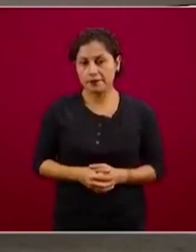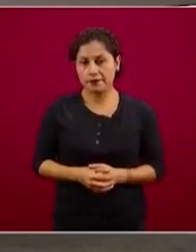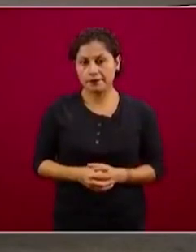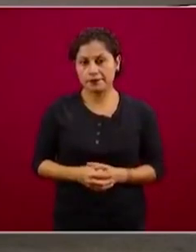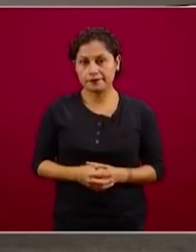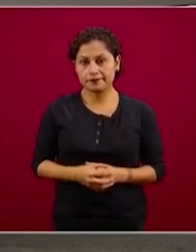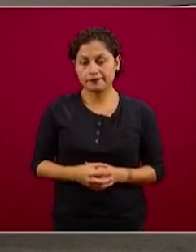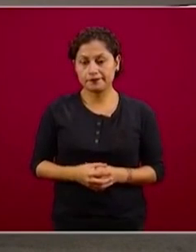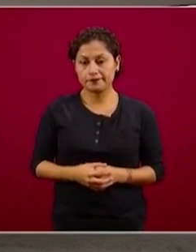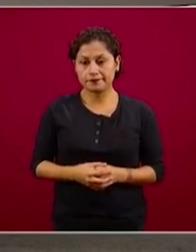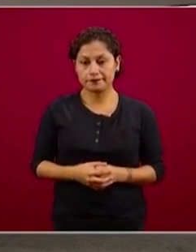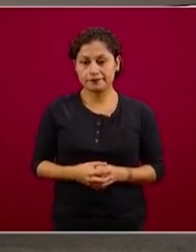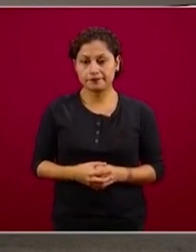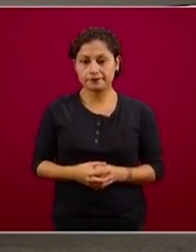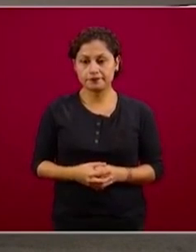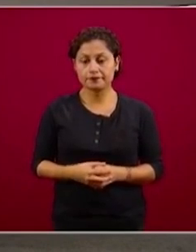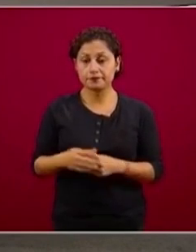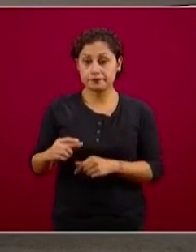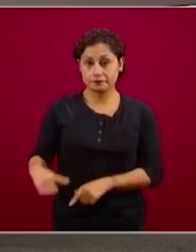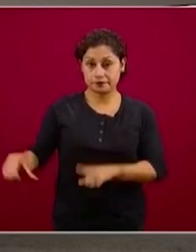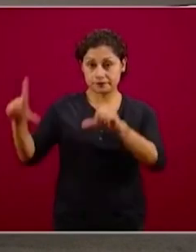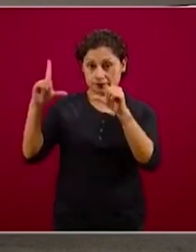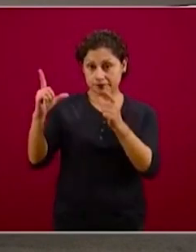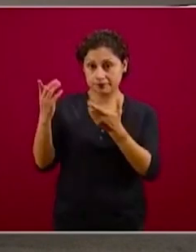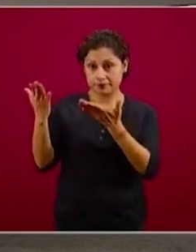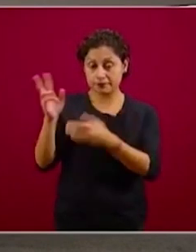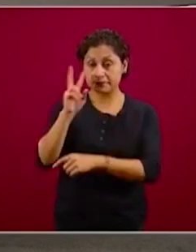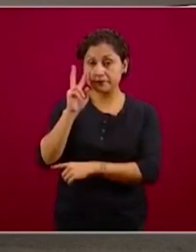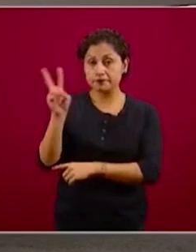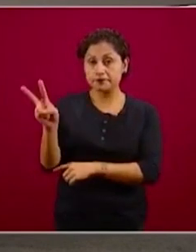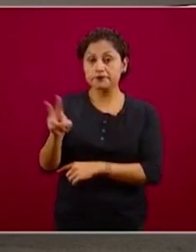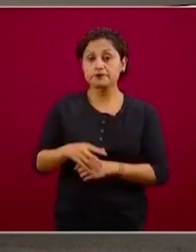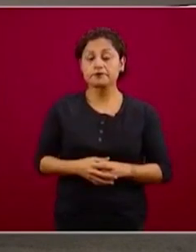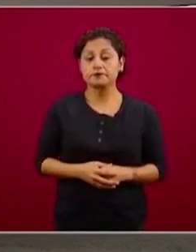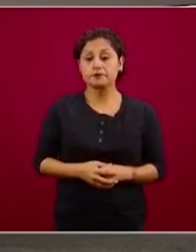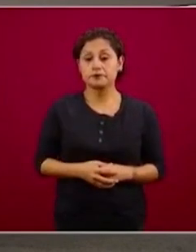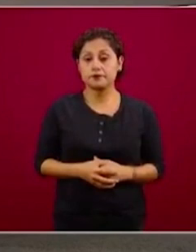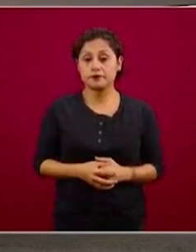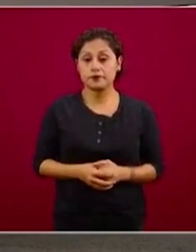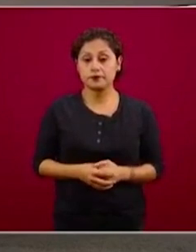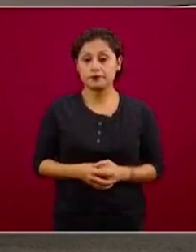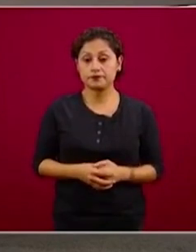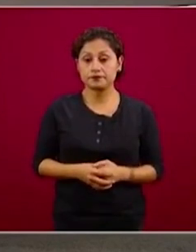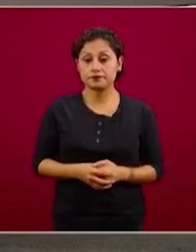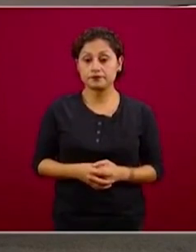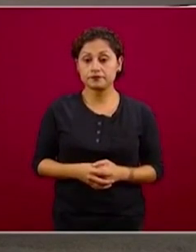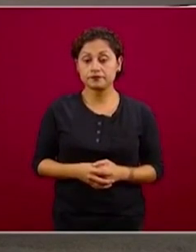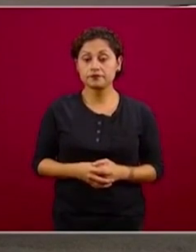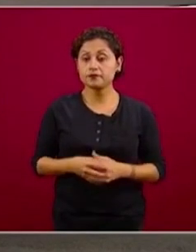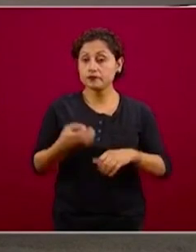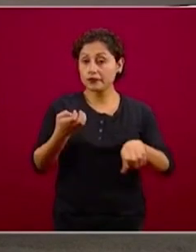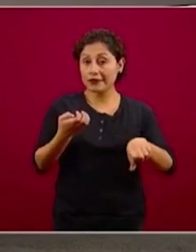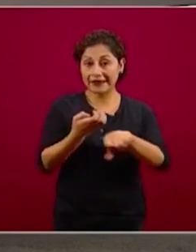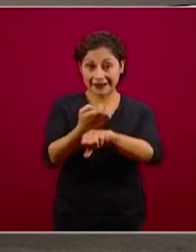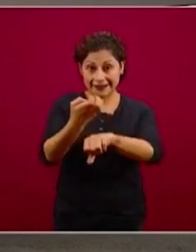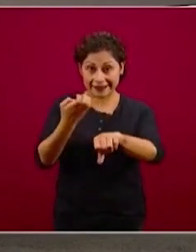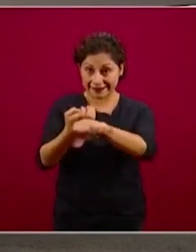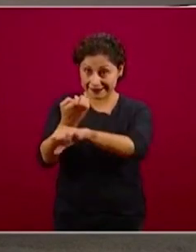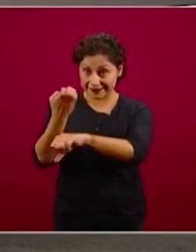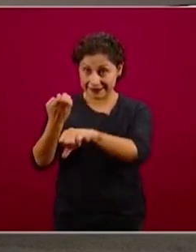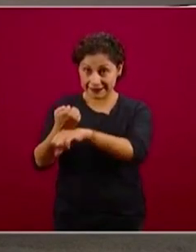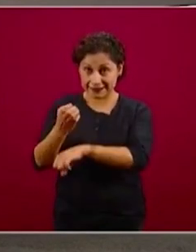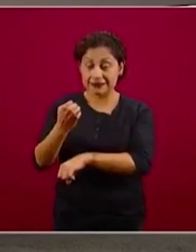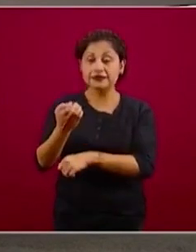En la siguiente lo que vemos es el detalle y tenemos aquí el detalle de algunos de los estados que tienen las mayores